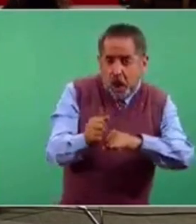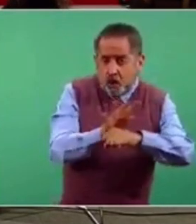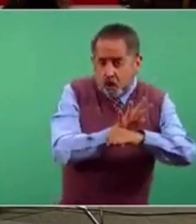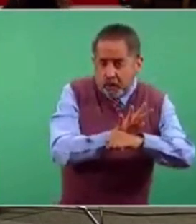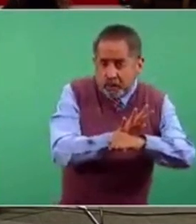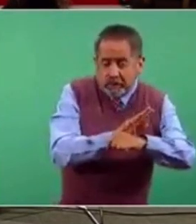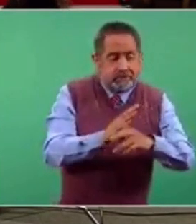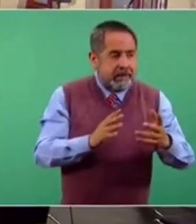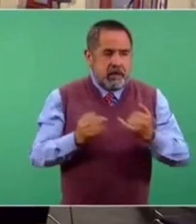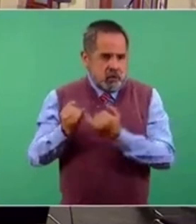en el sector público.